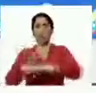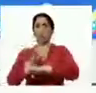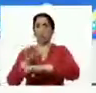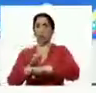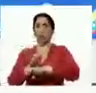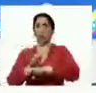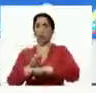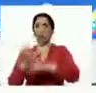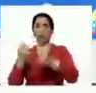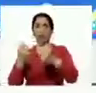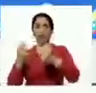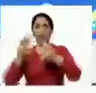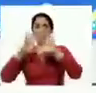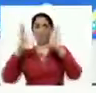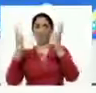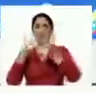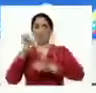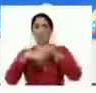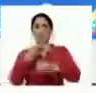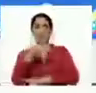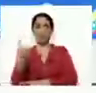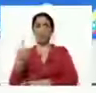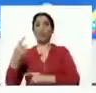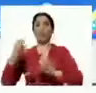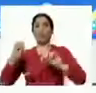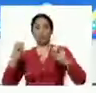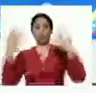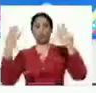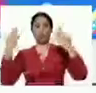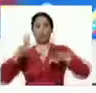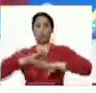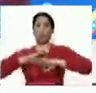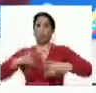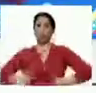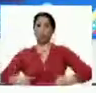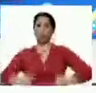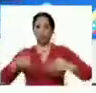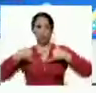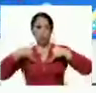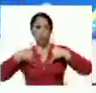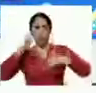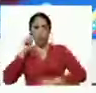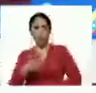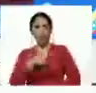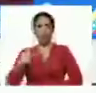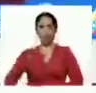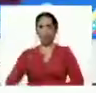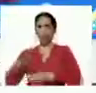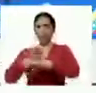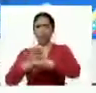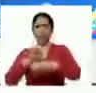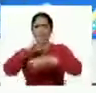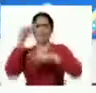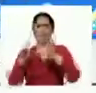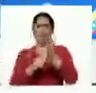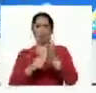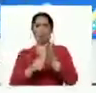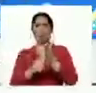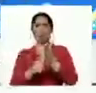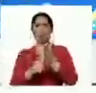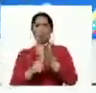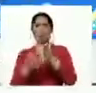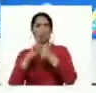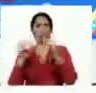del siglo 21 y lo logró con esfuerzo propio y ustedes ven la economía china toda toda